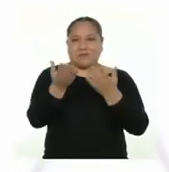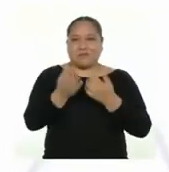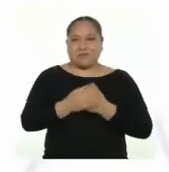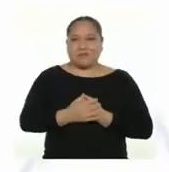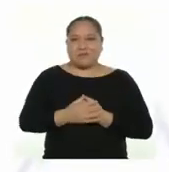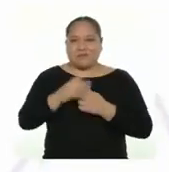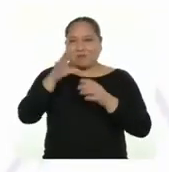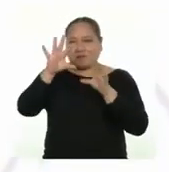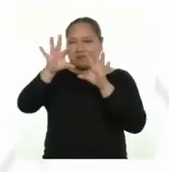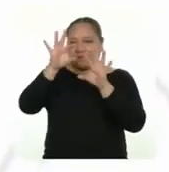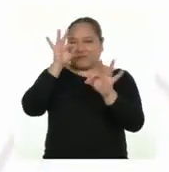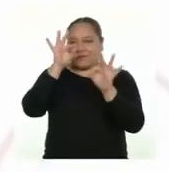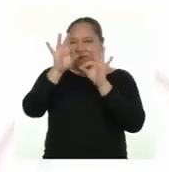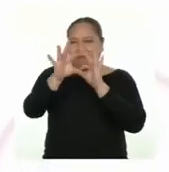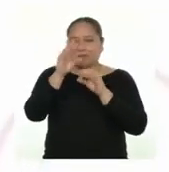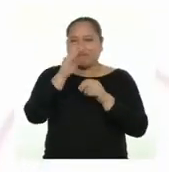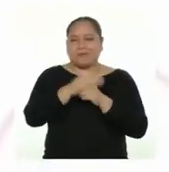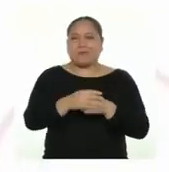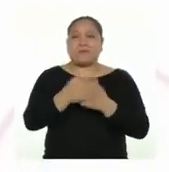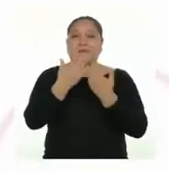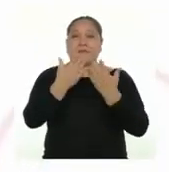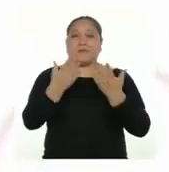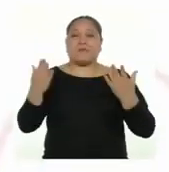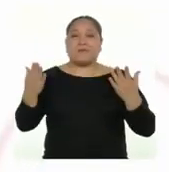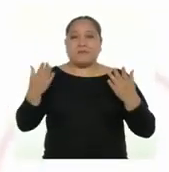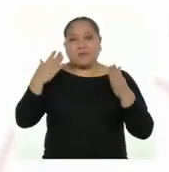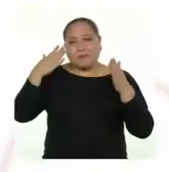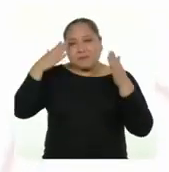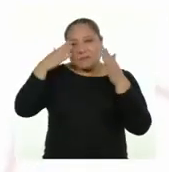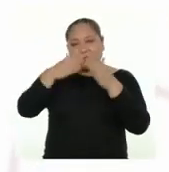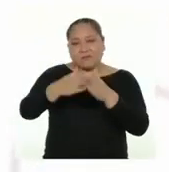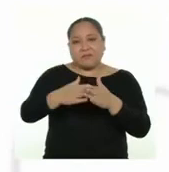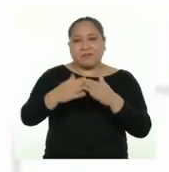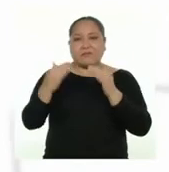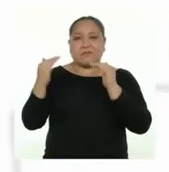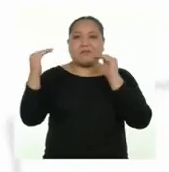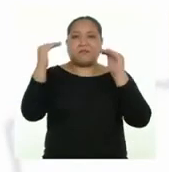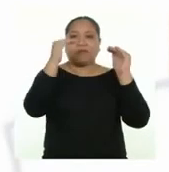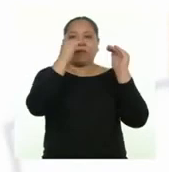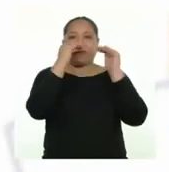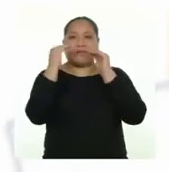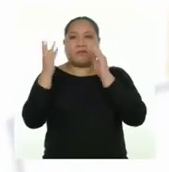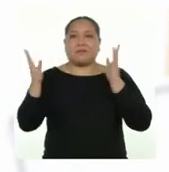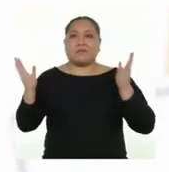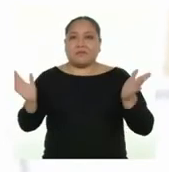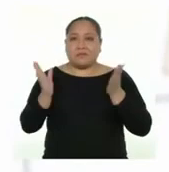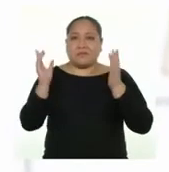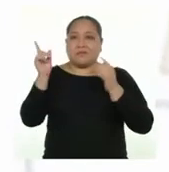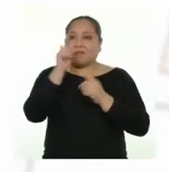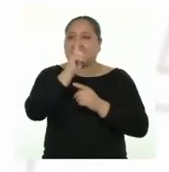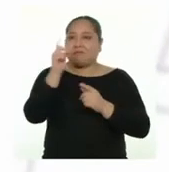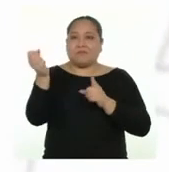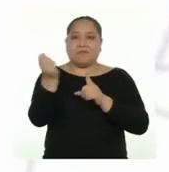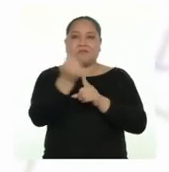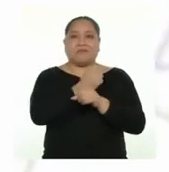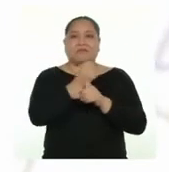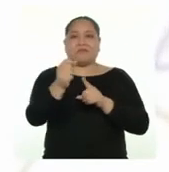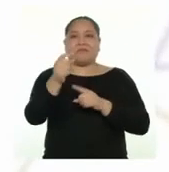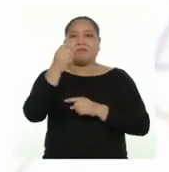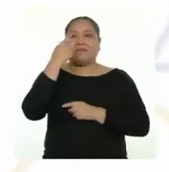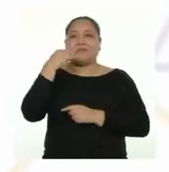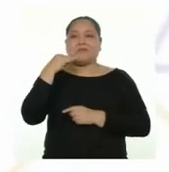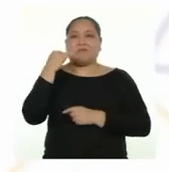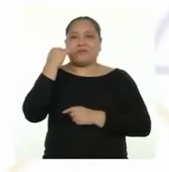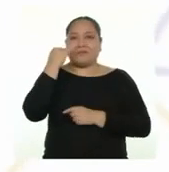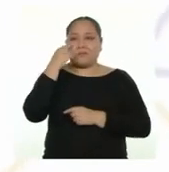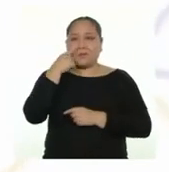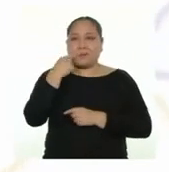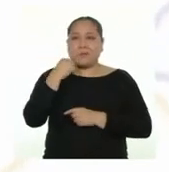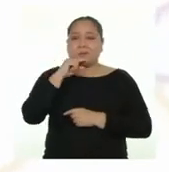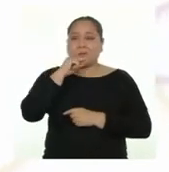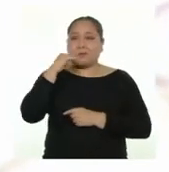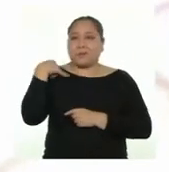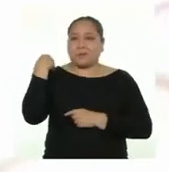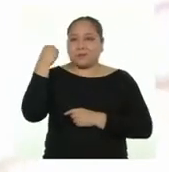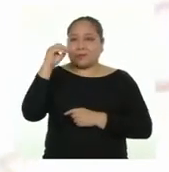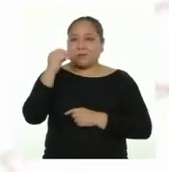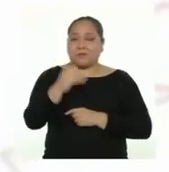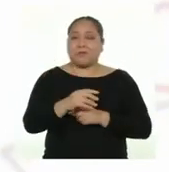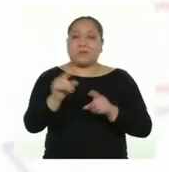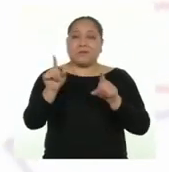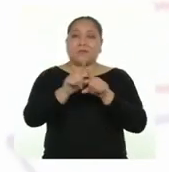indica identificar una acción concreta para fomentar un trato igualitario y de no violencia entre las y los adolescentes.